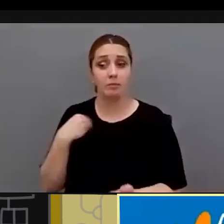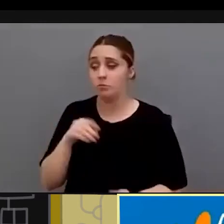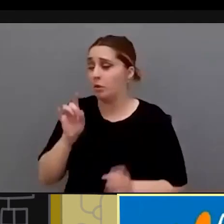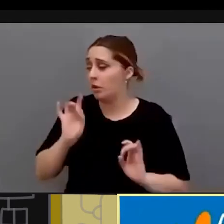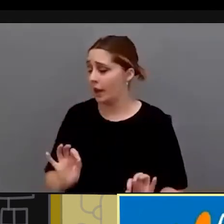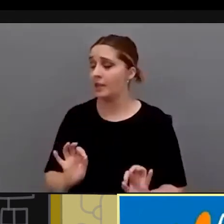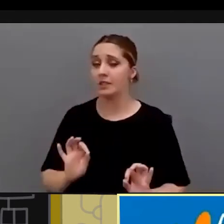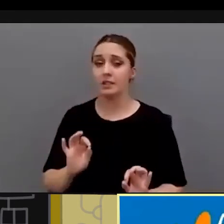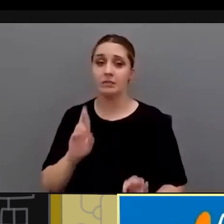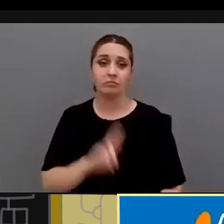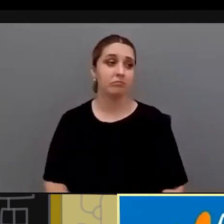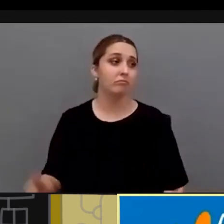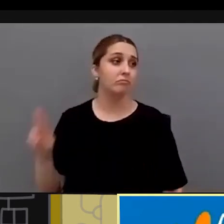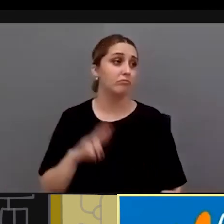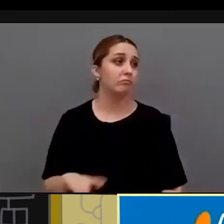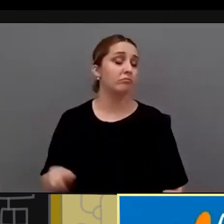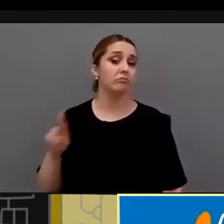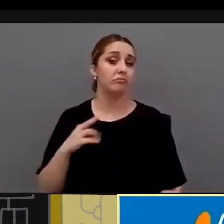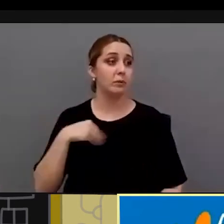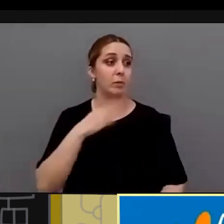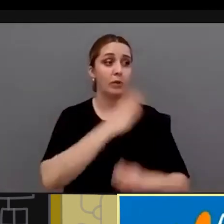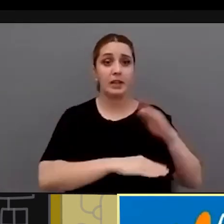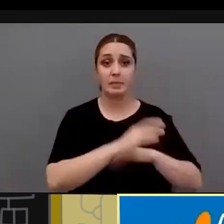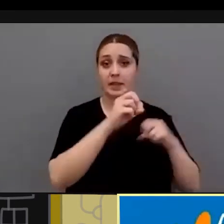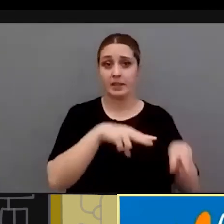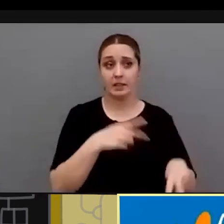que acontece en la población sin discapacidad